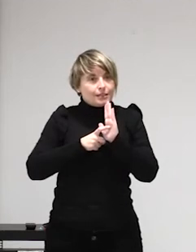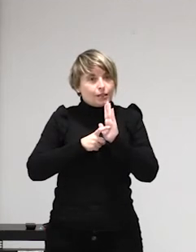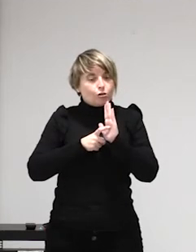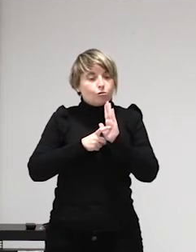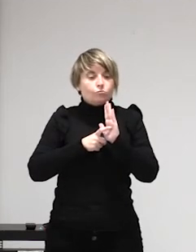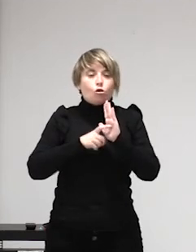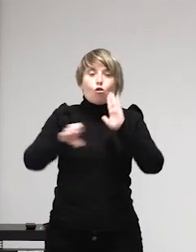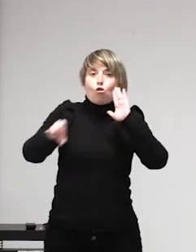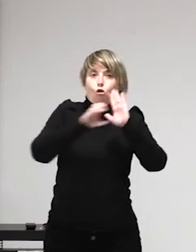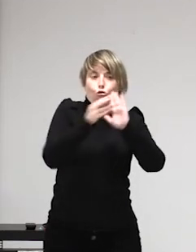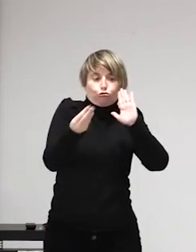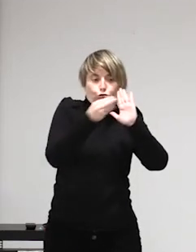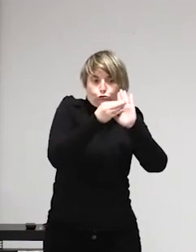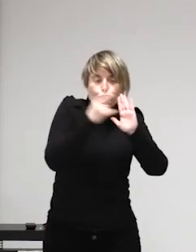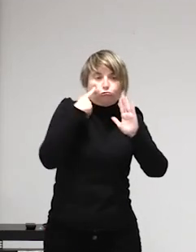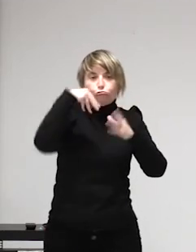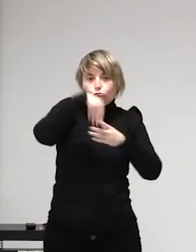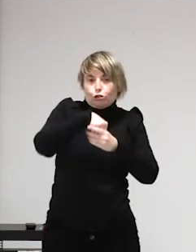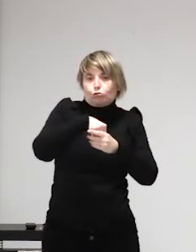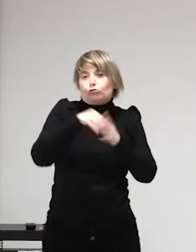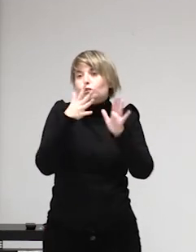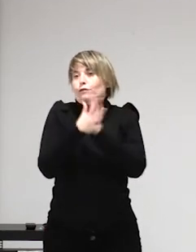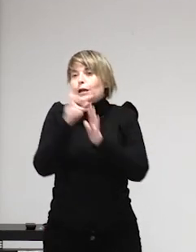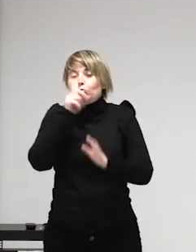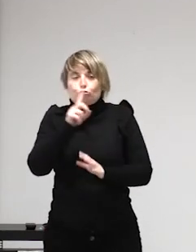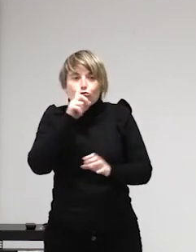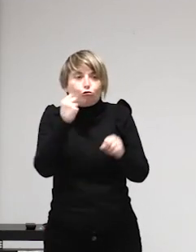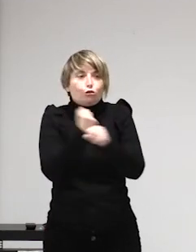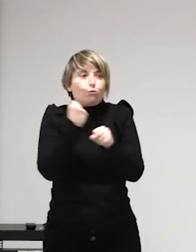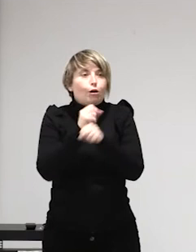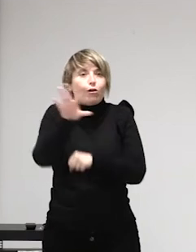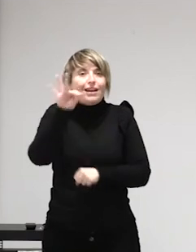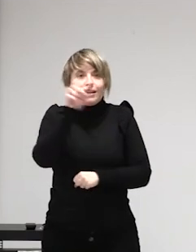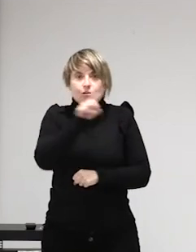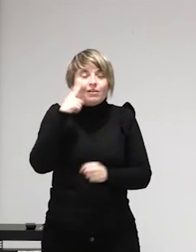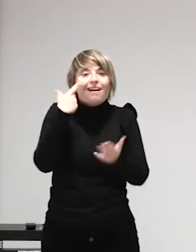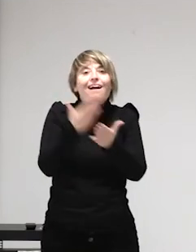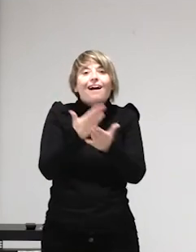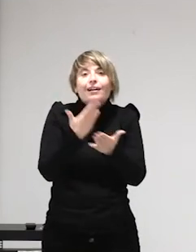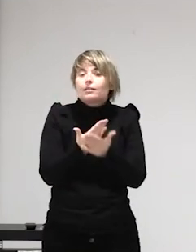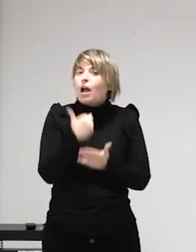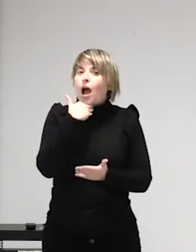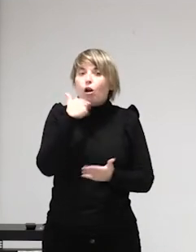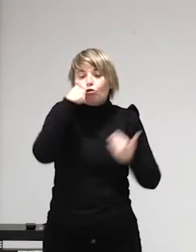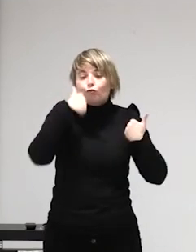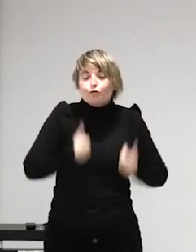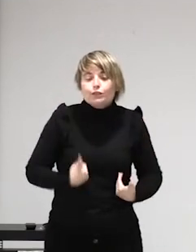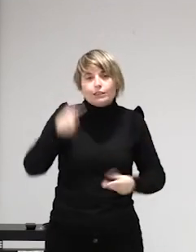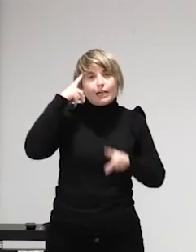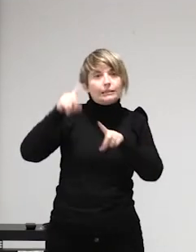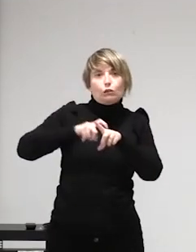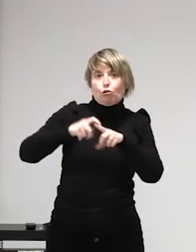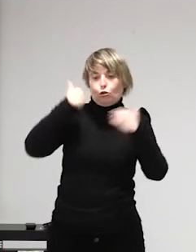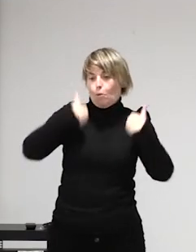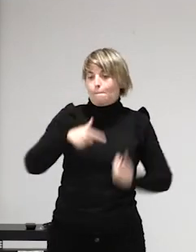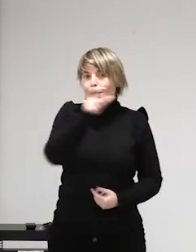no, y en ningún momento he hablado de libre elección yo todo el rato he hablado de coacción económica por lo tanto libre elección no pero es que incluso